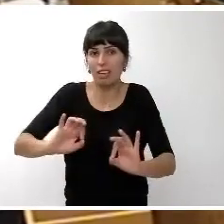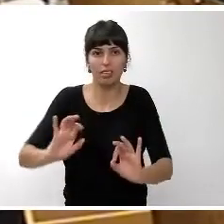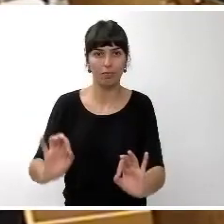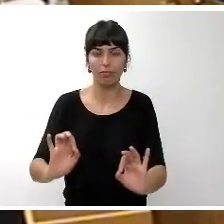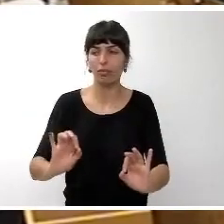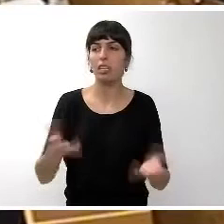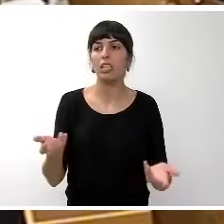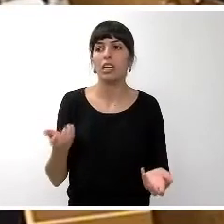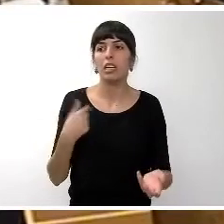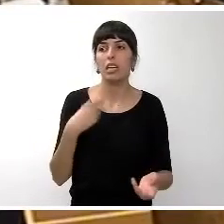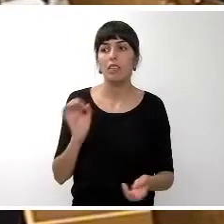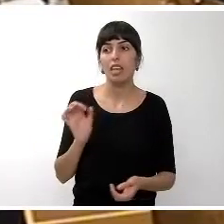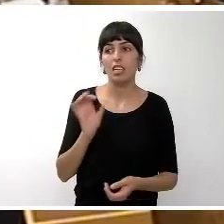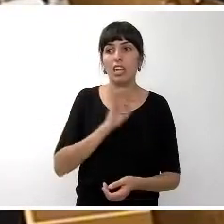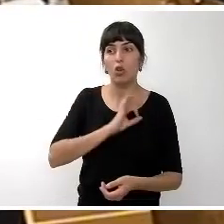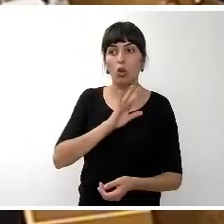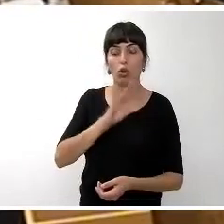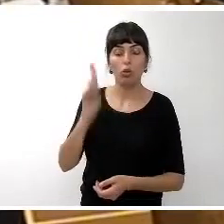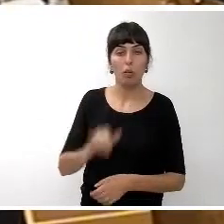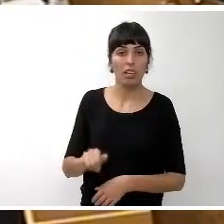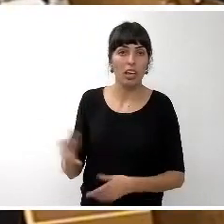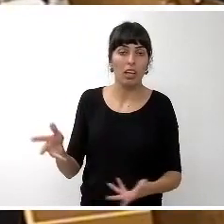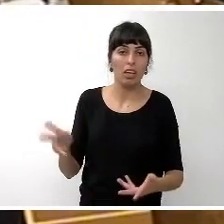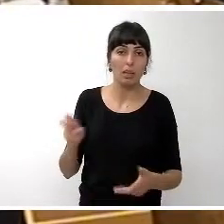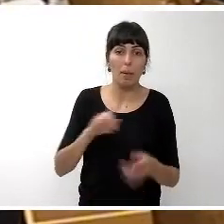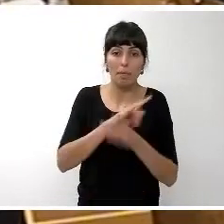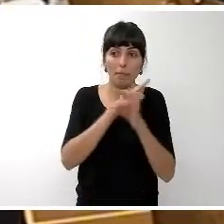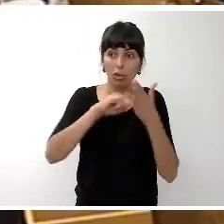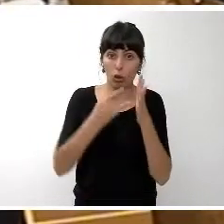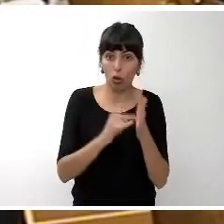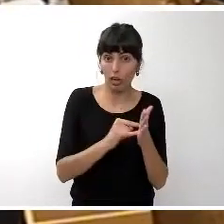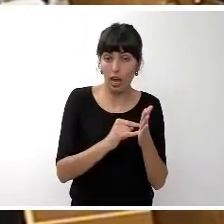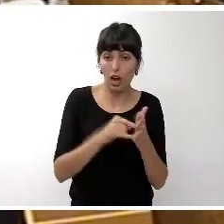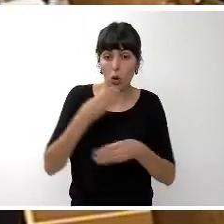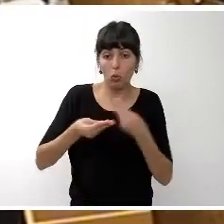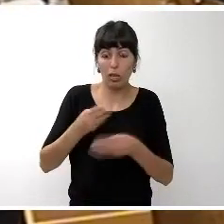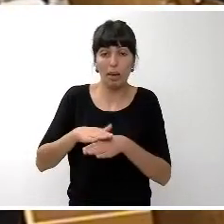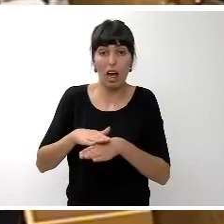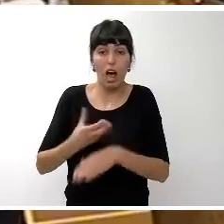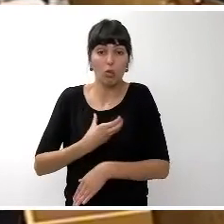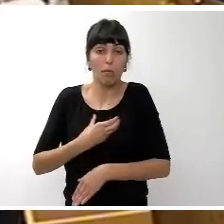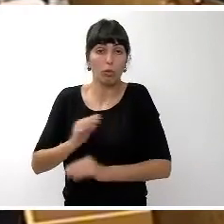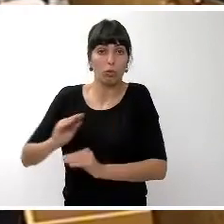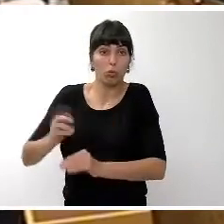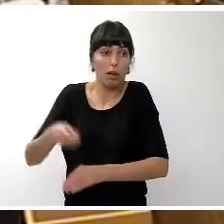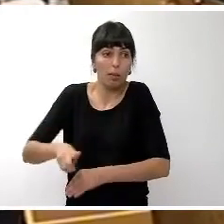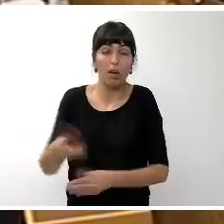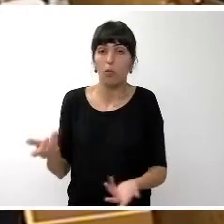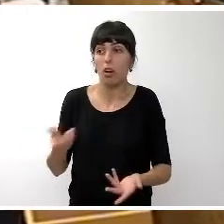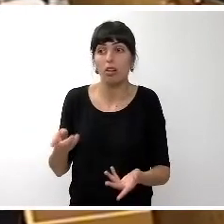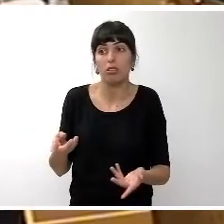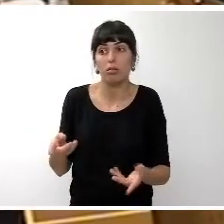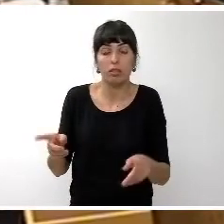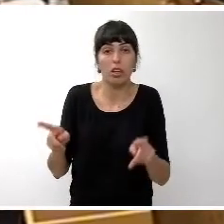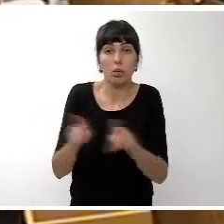Ralejos sea el espejo donde nos tengamos que mirar en la metodología que se aplica en ese ayuntamiento para la elaboración de los presupuestos y su debate con los grupos